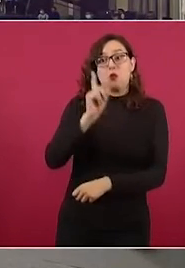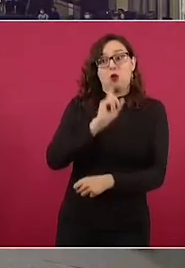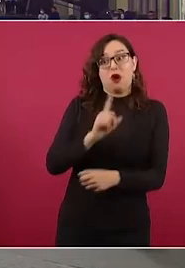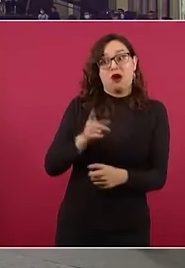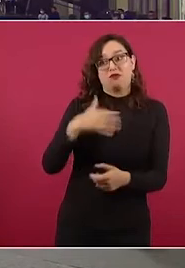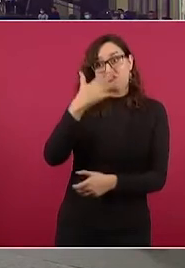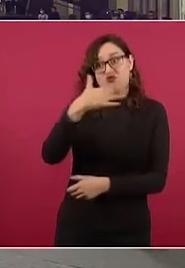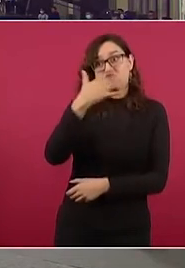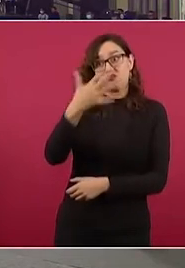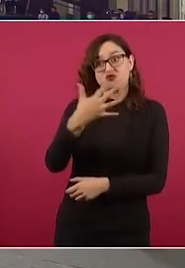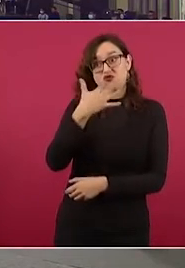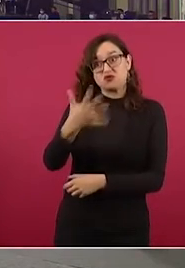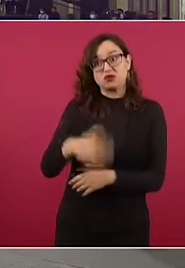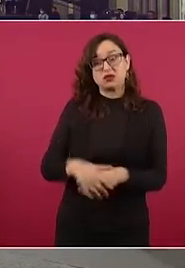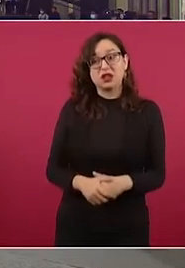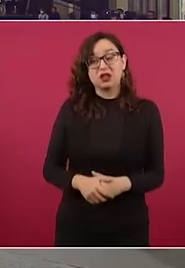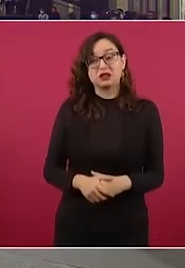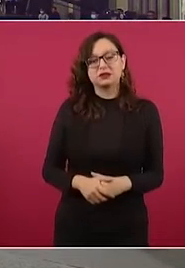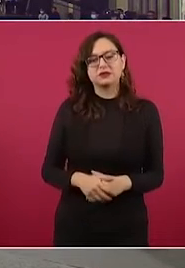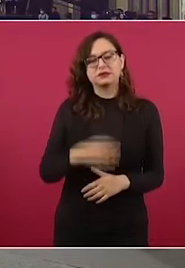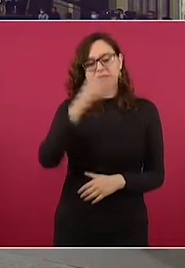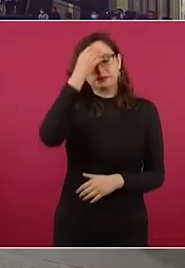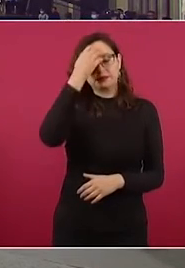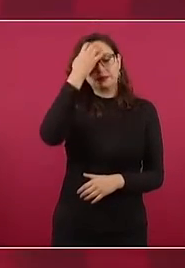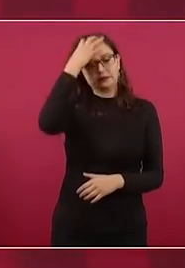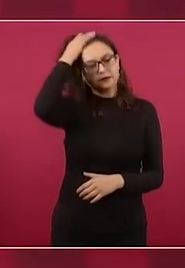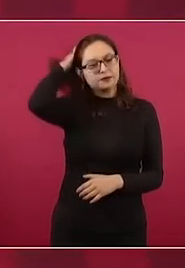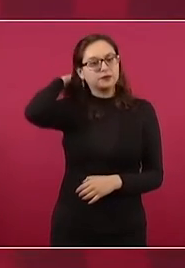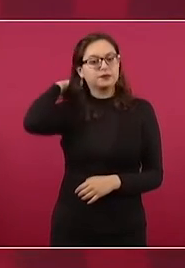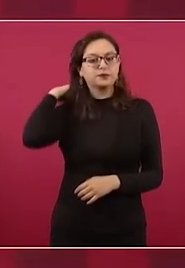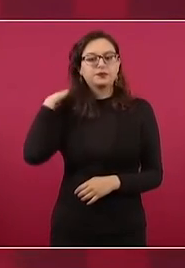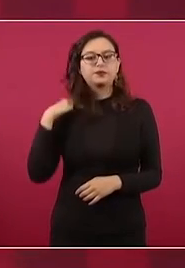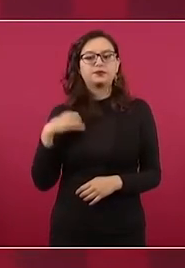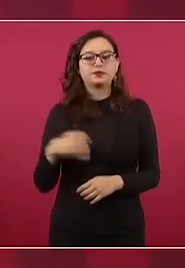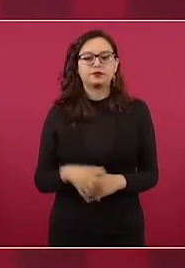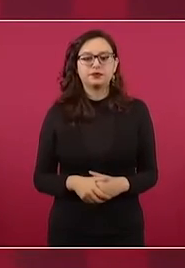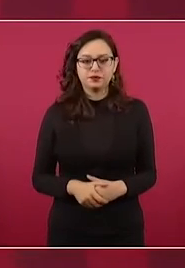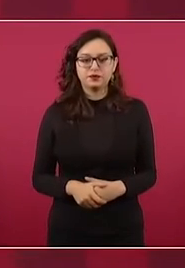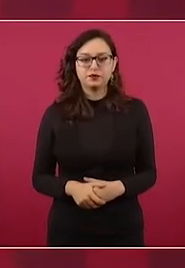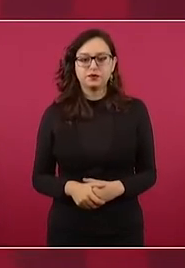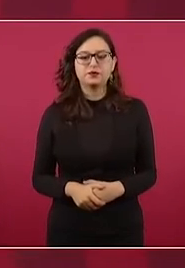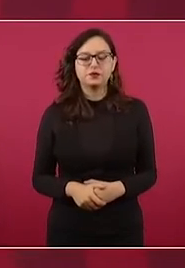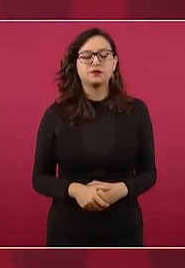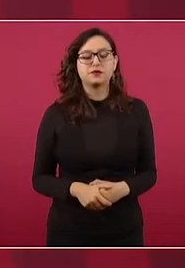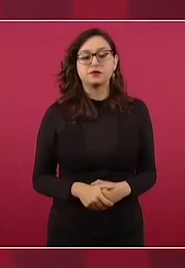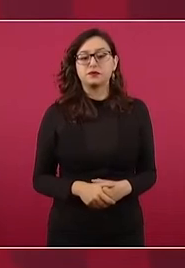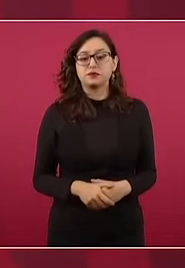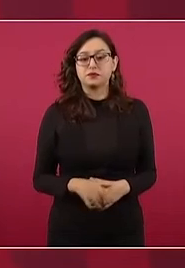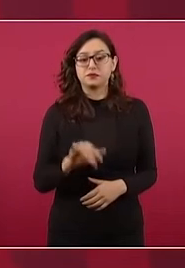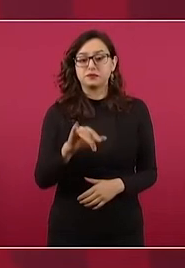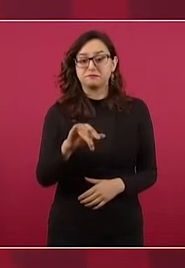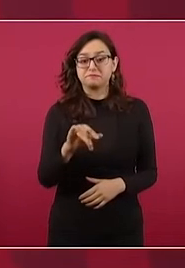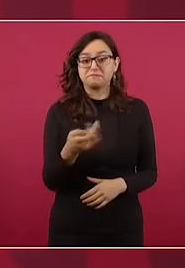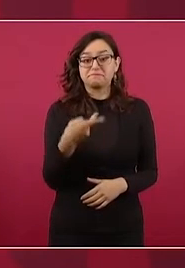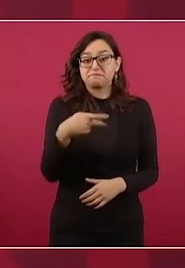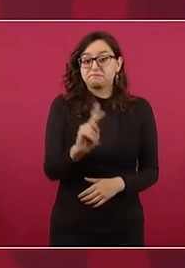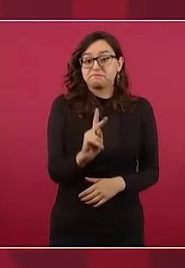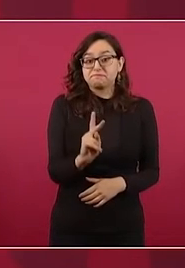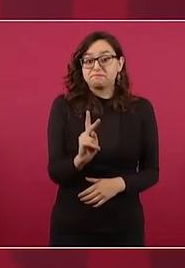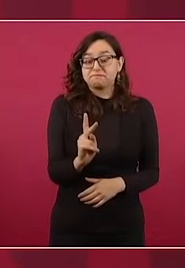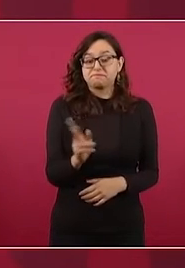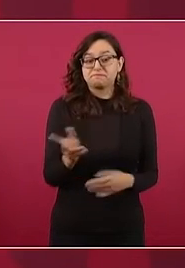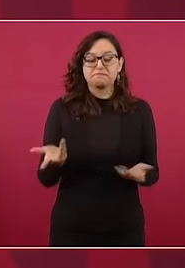partir de estas relaciones. Pero eso corresponde, como a todos los ciudadanos, o sea, no debe de haber